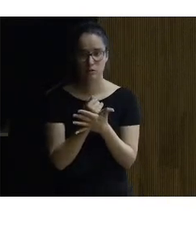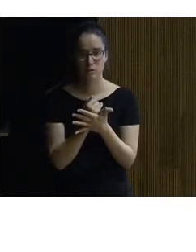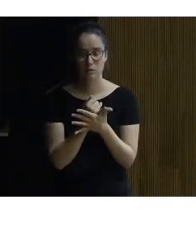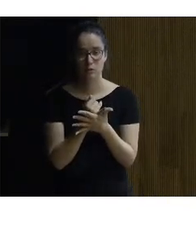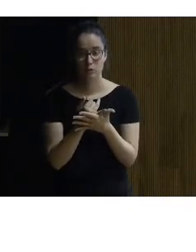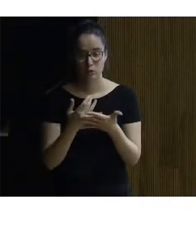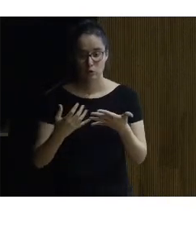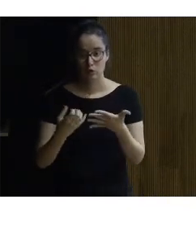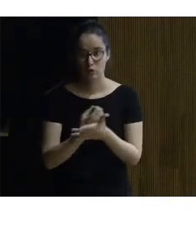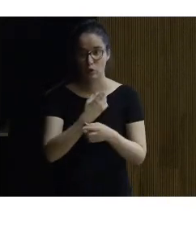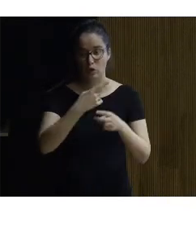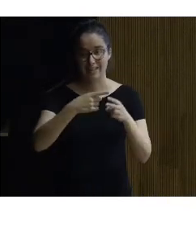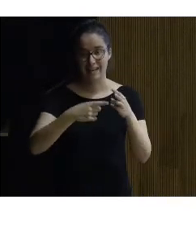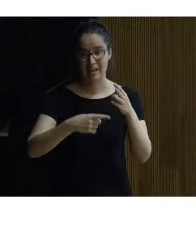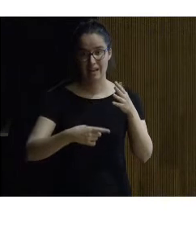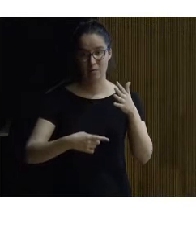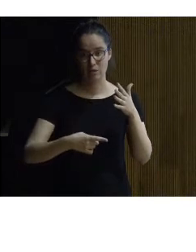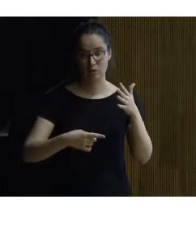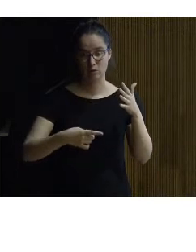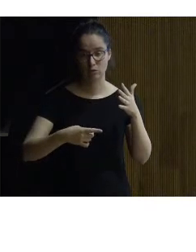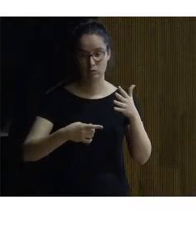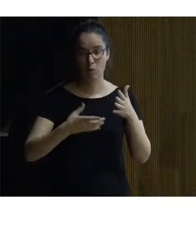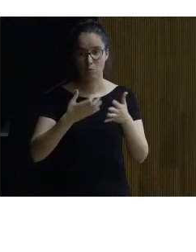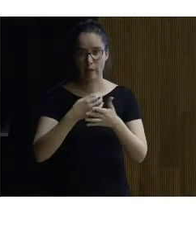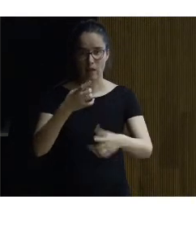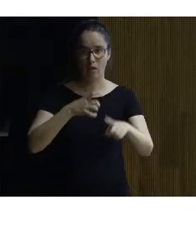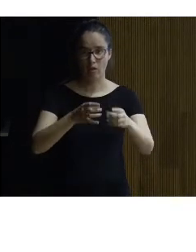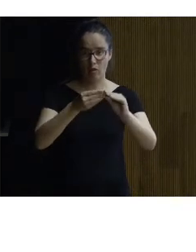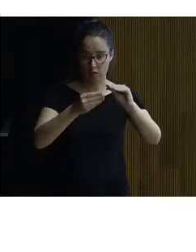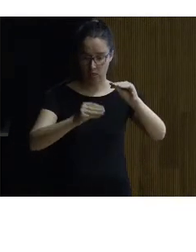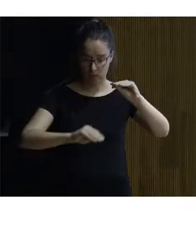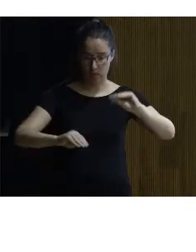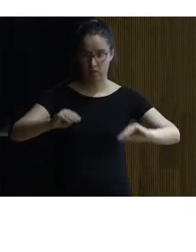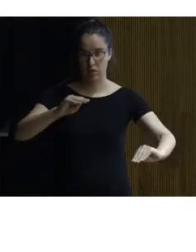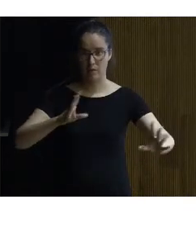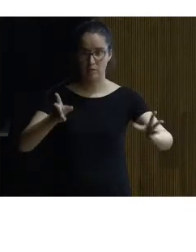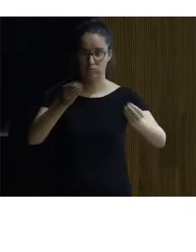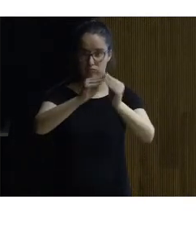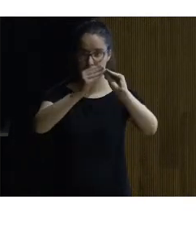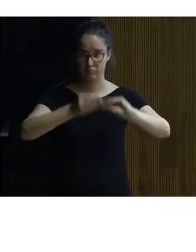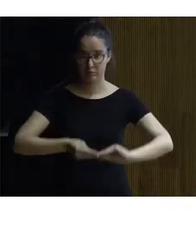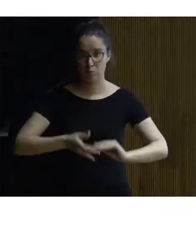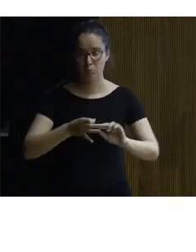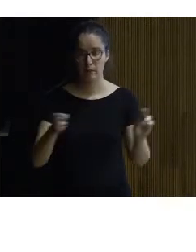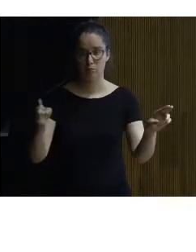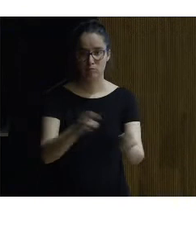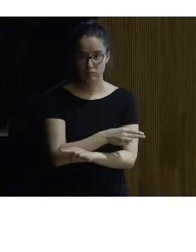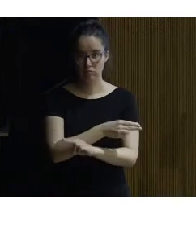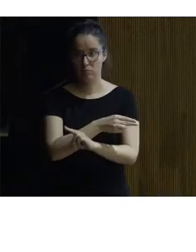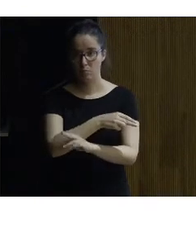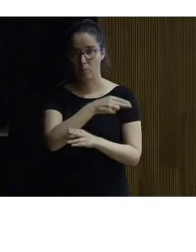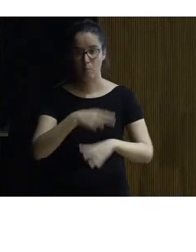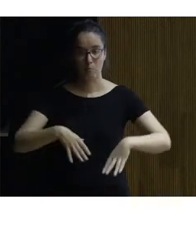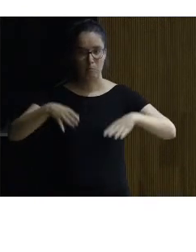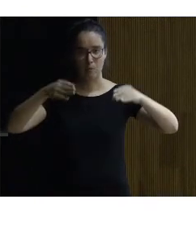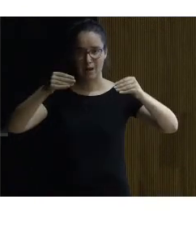todos los elementos como van a ver son desmontables se desmontan por pieza ya del caso se puede eliminar y dejar el